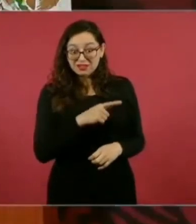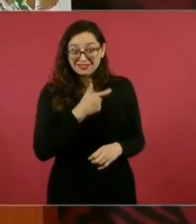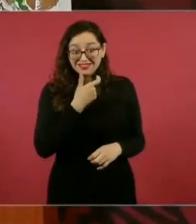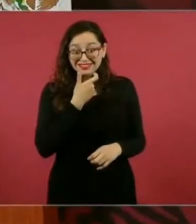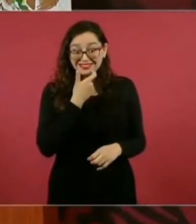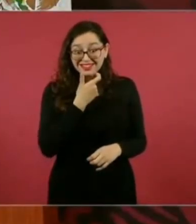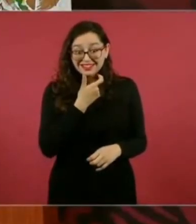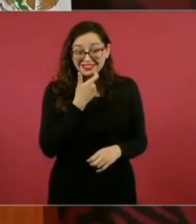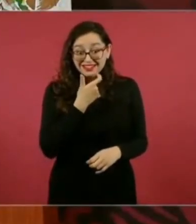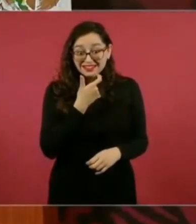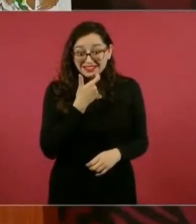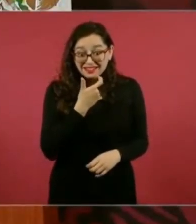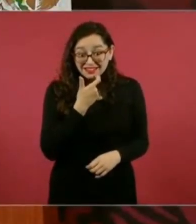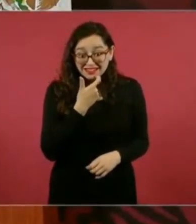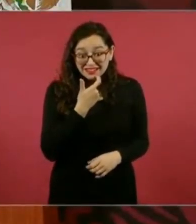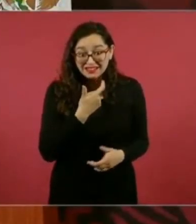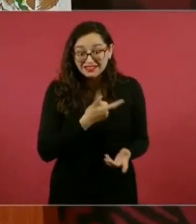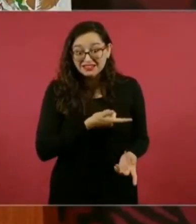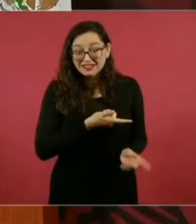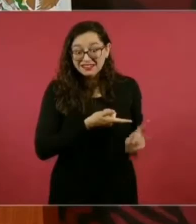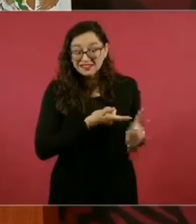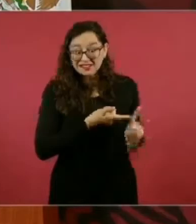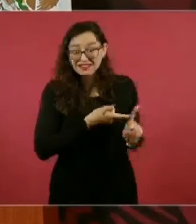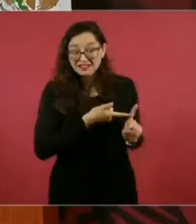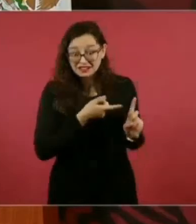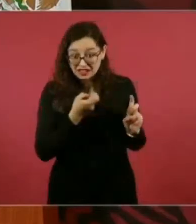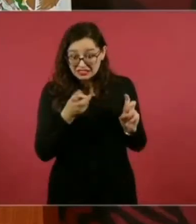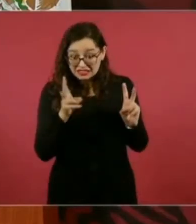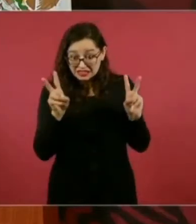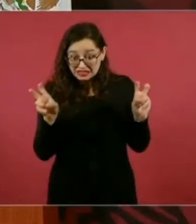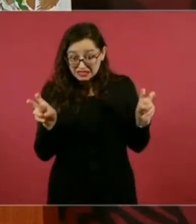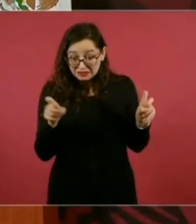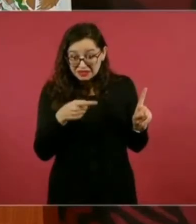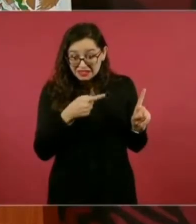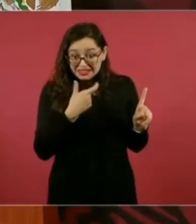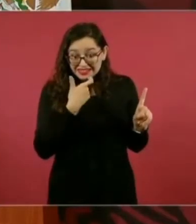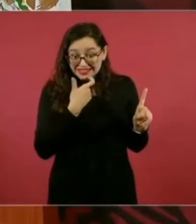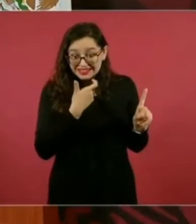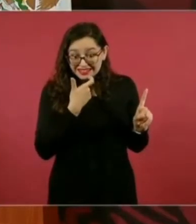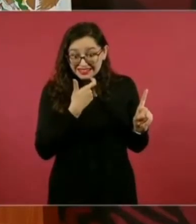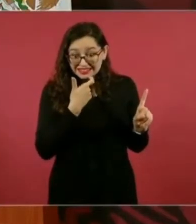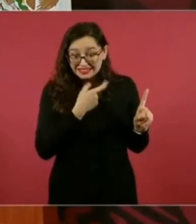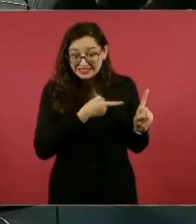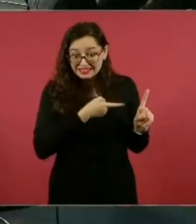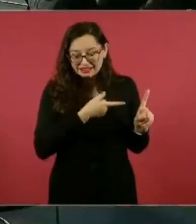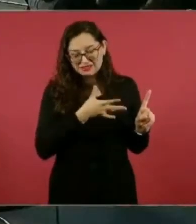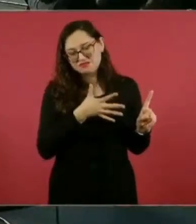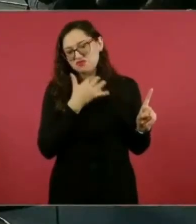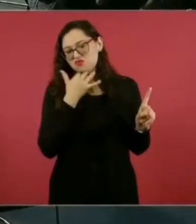sí cínica de este corrupto.